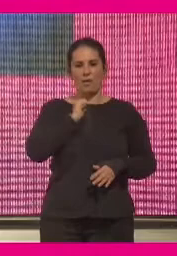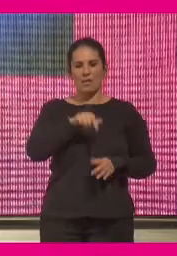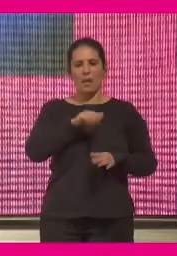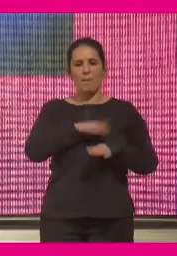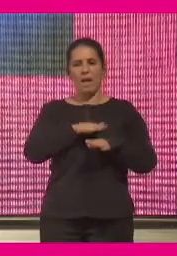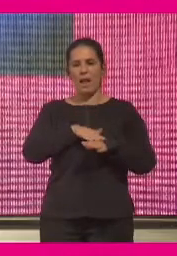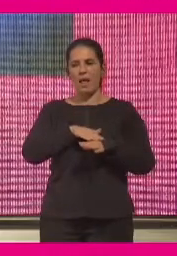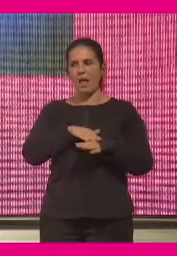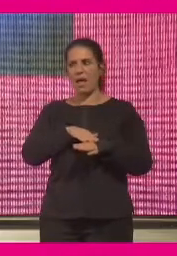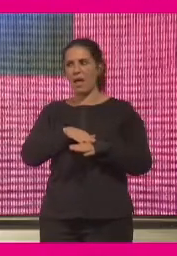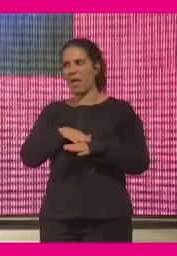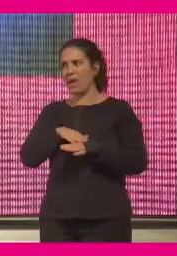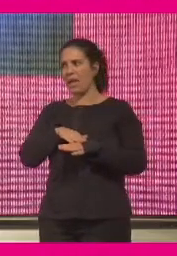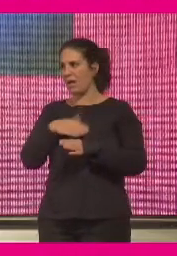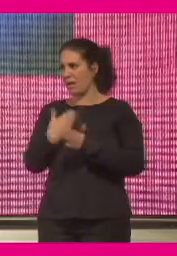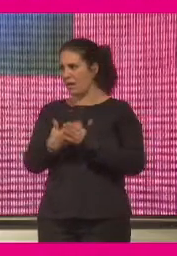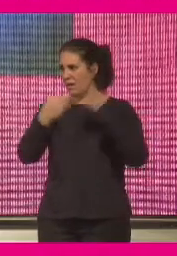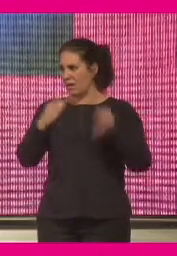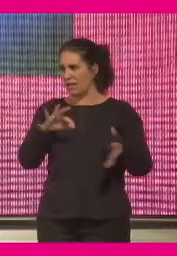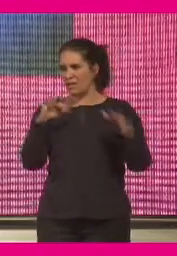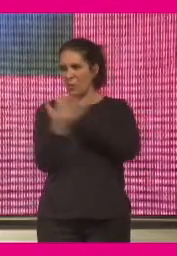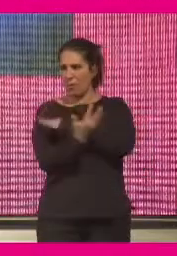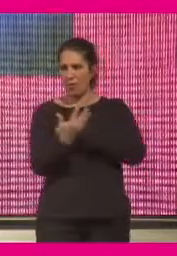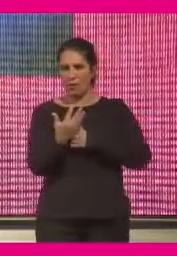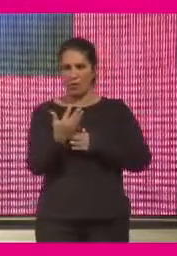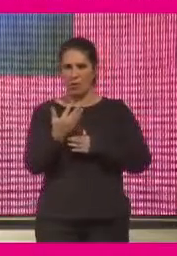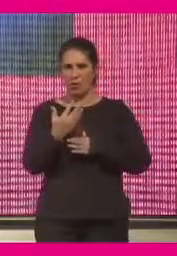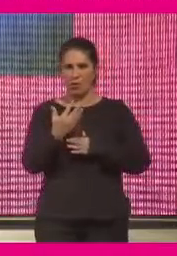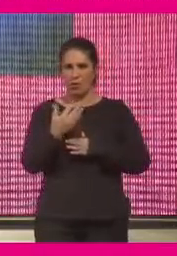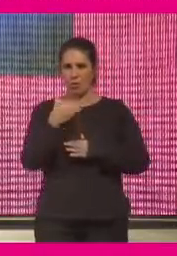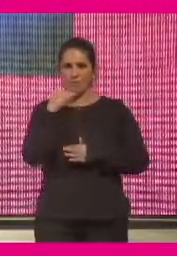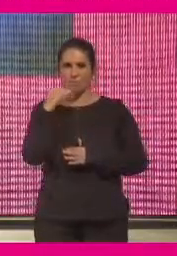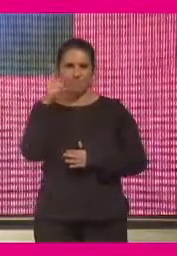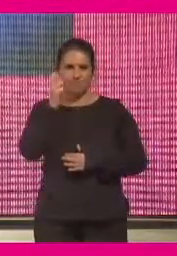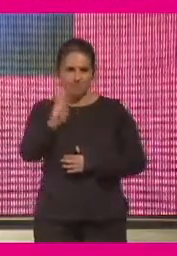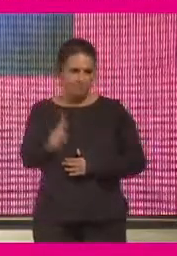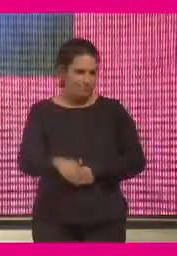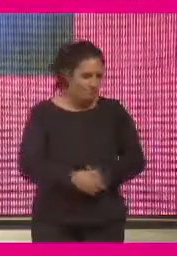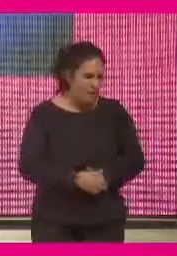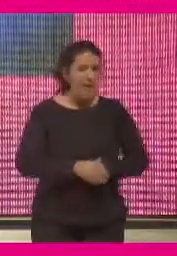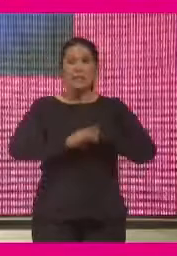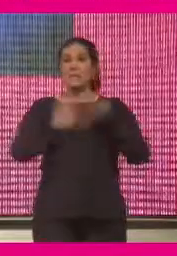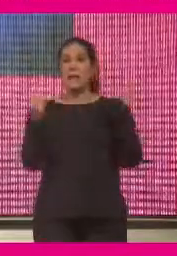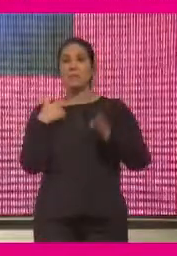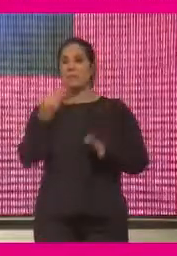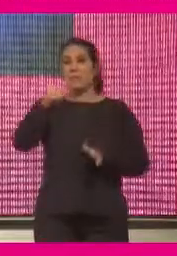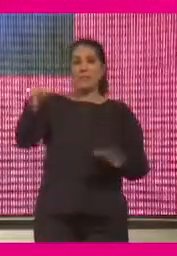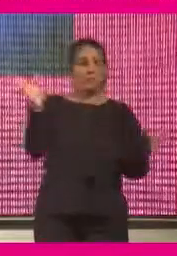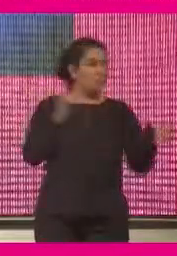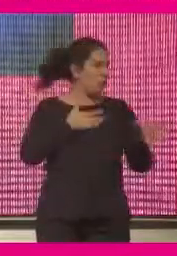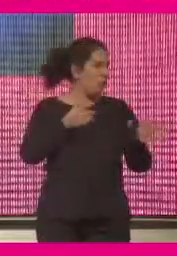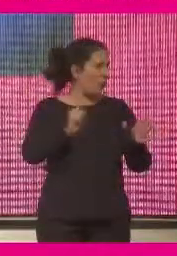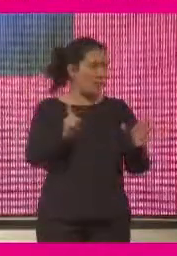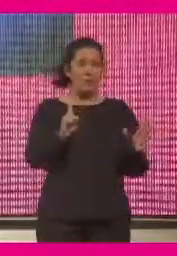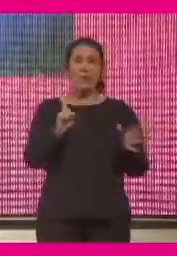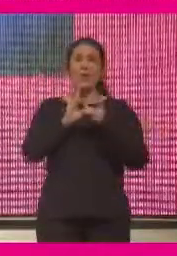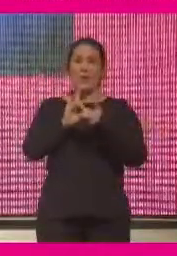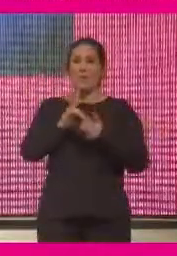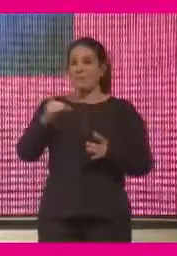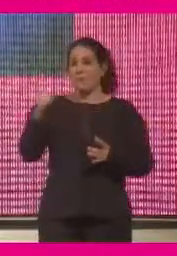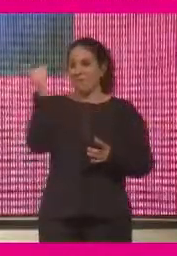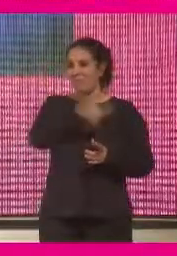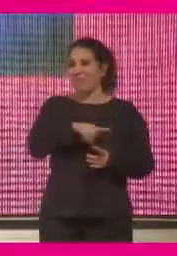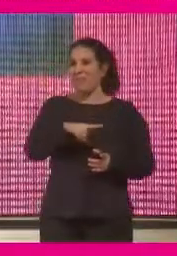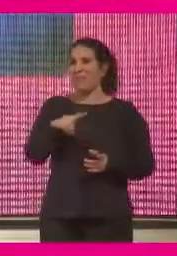lo que es la transformación a una economía digital. Y hasta aquí no quiero añadir más, yo quiero decir que hay una oportunidad histórica única.